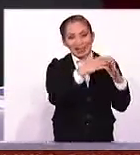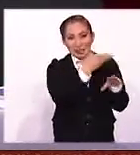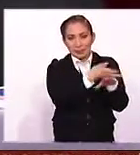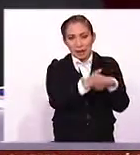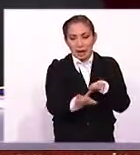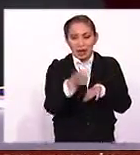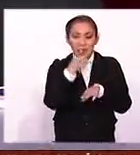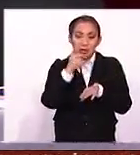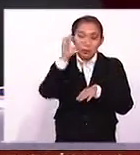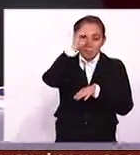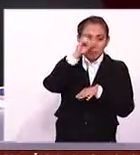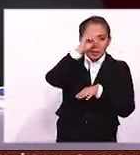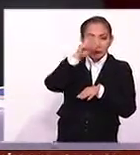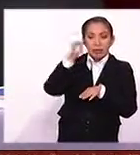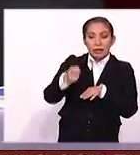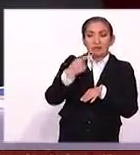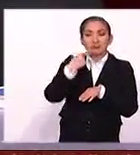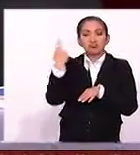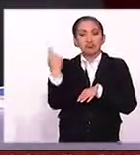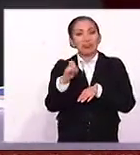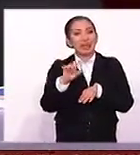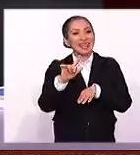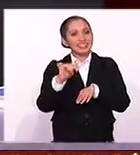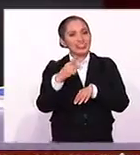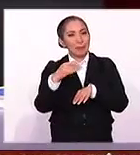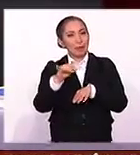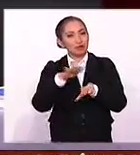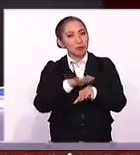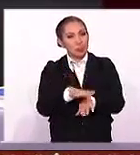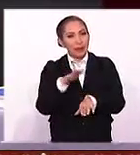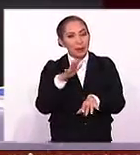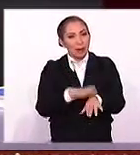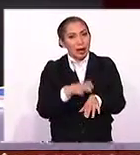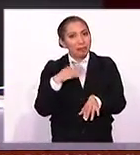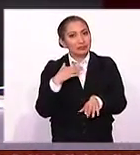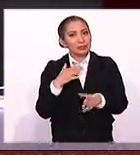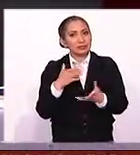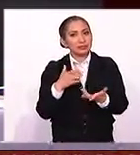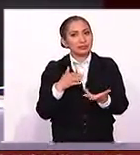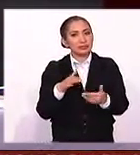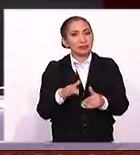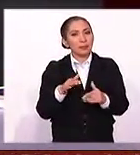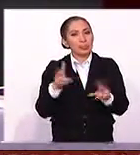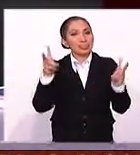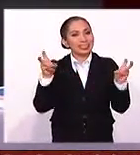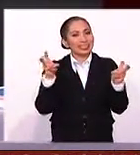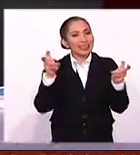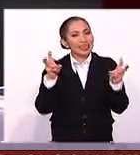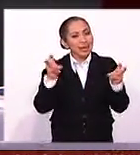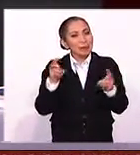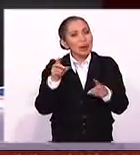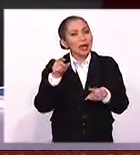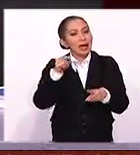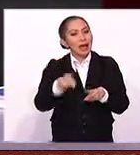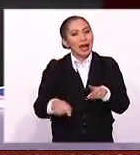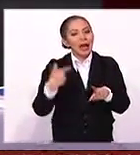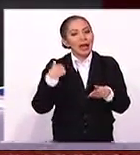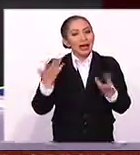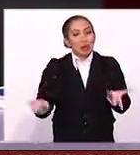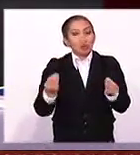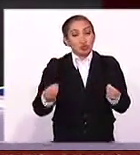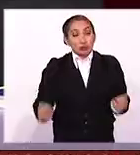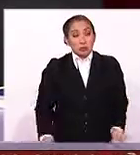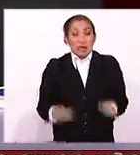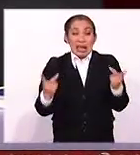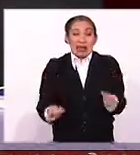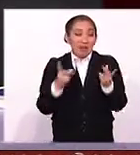Blanca en torno a lo que reveló el Chapo, sobre todo lo que tenía que ver con el asunto de las toneladas de